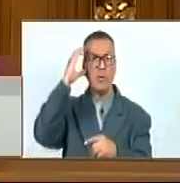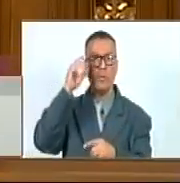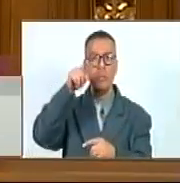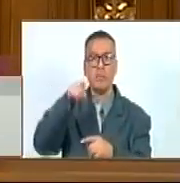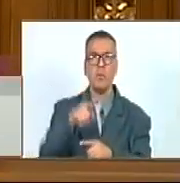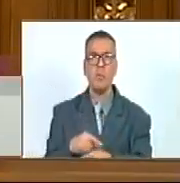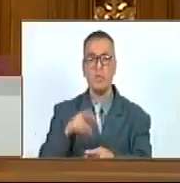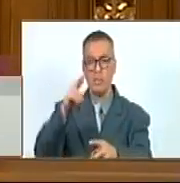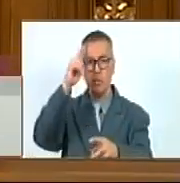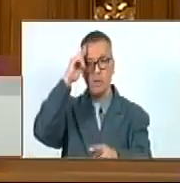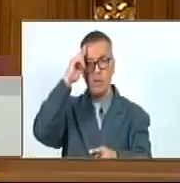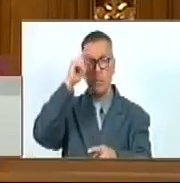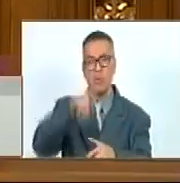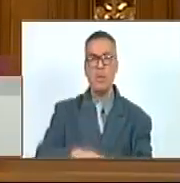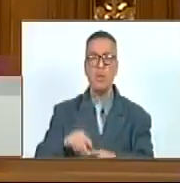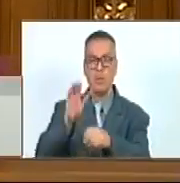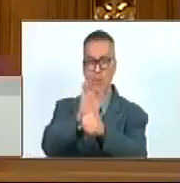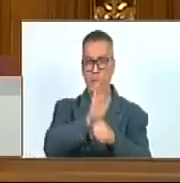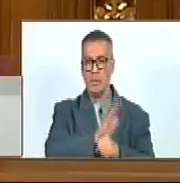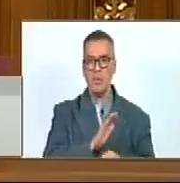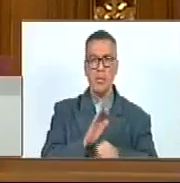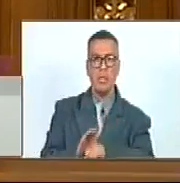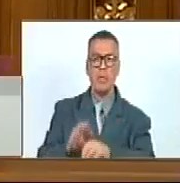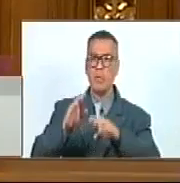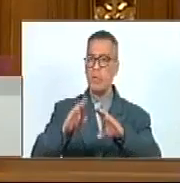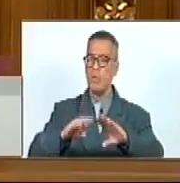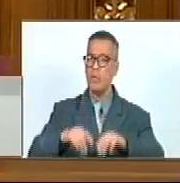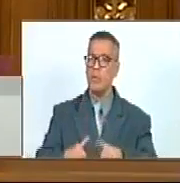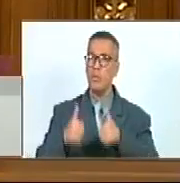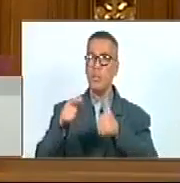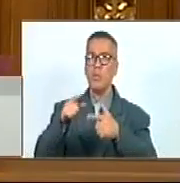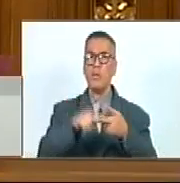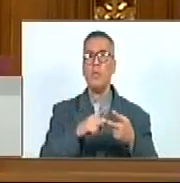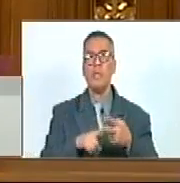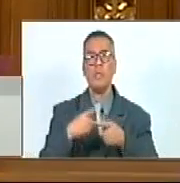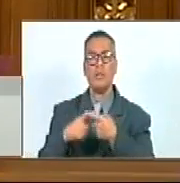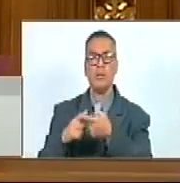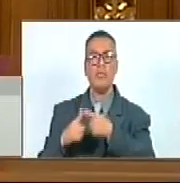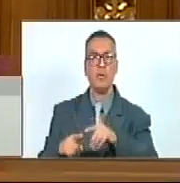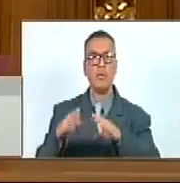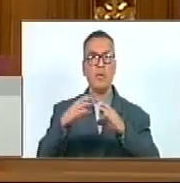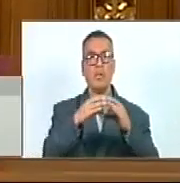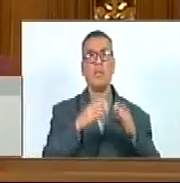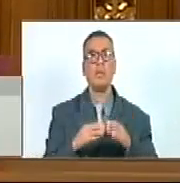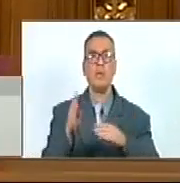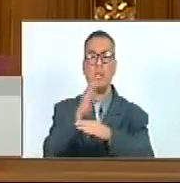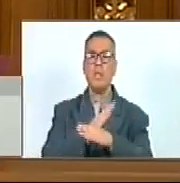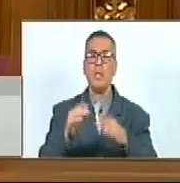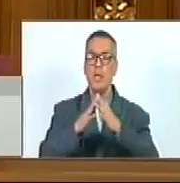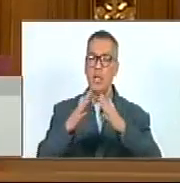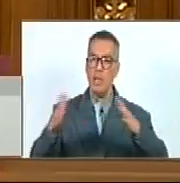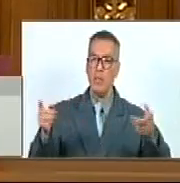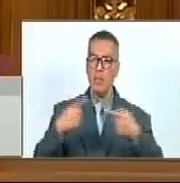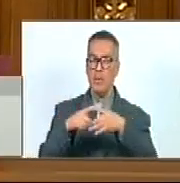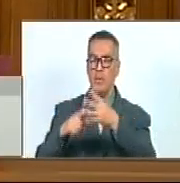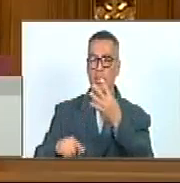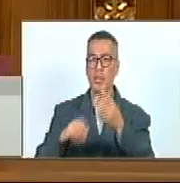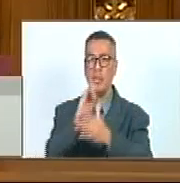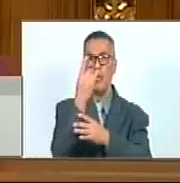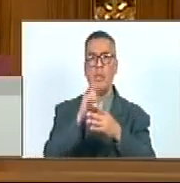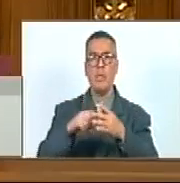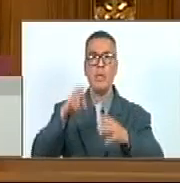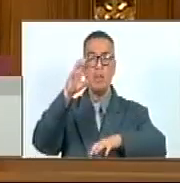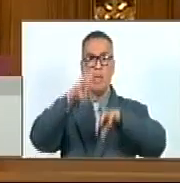Respetar Proteger Y salvaguardar La diversidad Biológica Como la Amplia Variedad De plantas